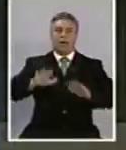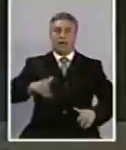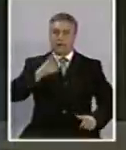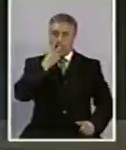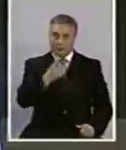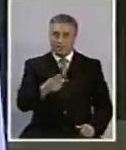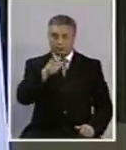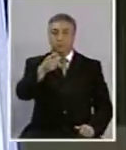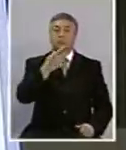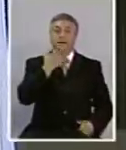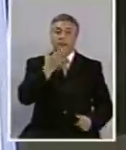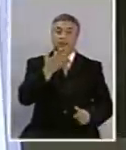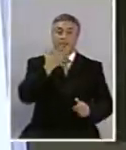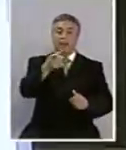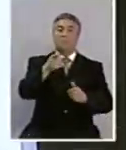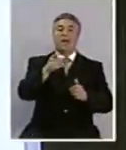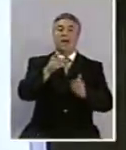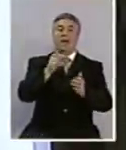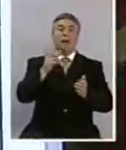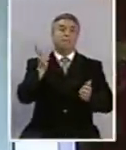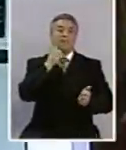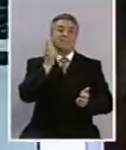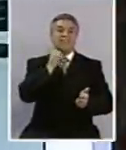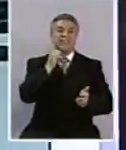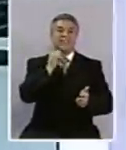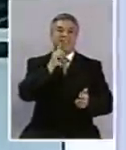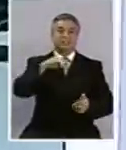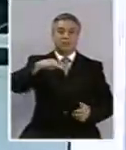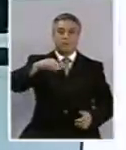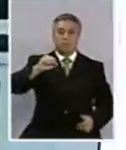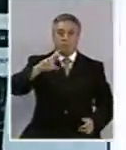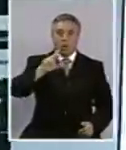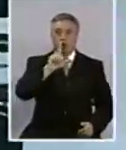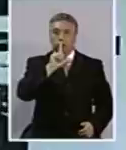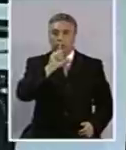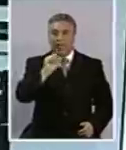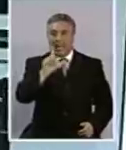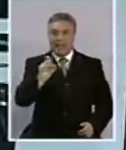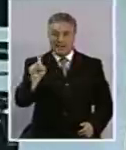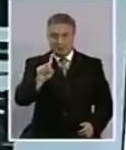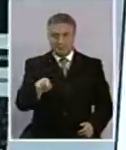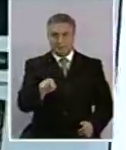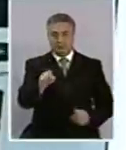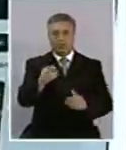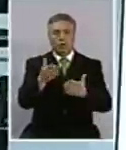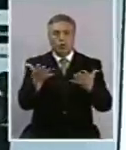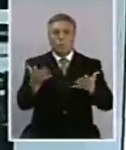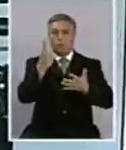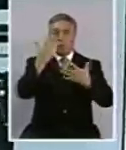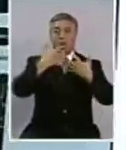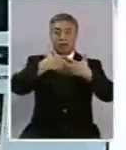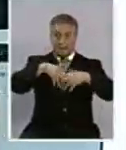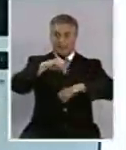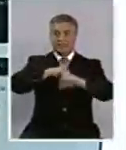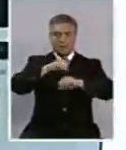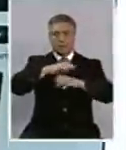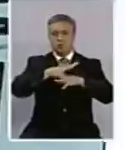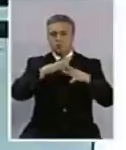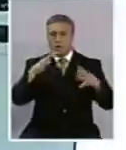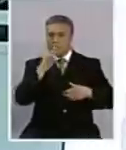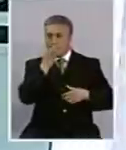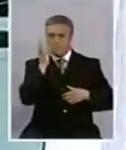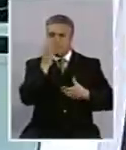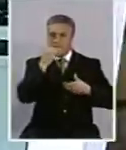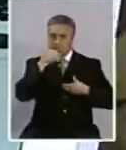Se llama Mentiras Mortales, en inglés es Arbitrage, es una película muy interesante, muy bien hecha, un thriller acerca de cómo un empresario que tiene muchos secretos,